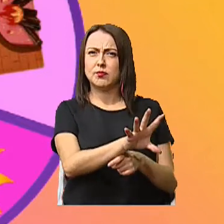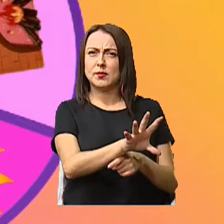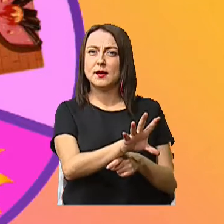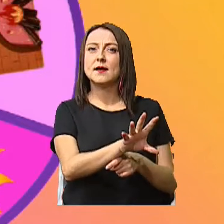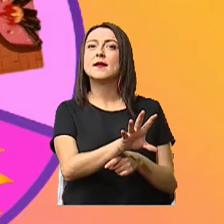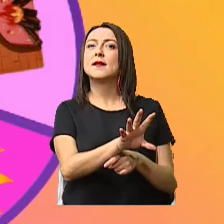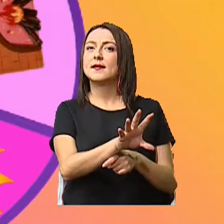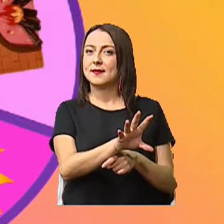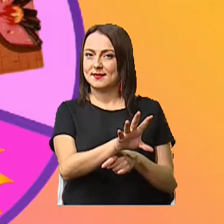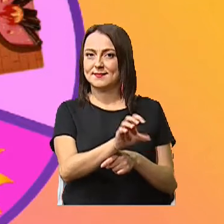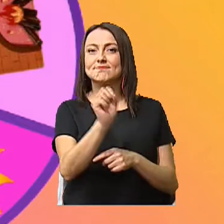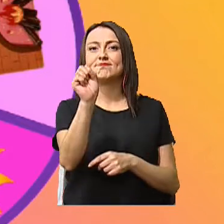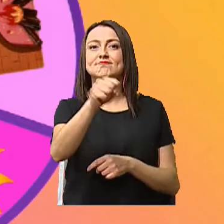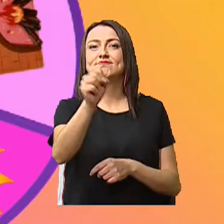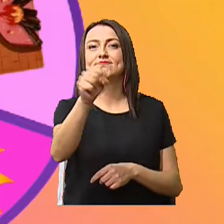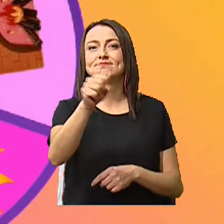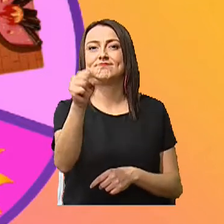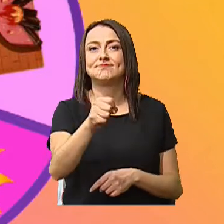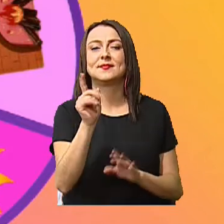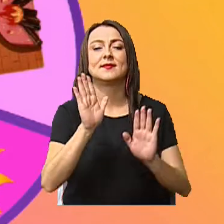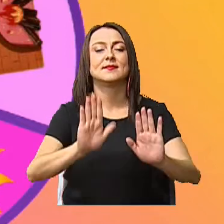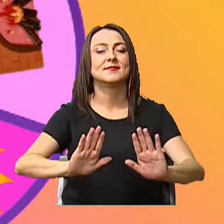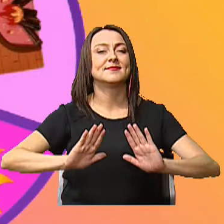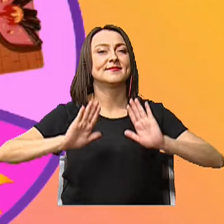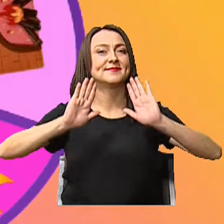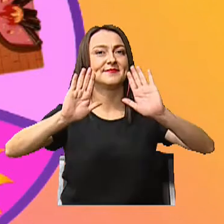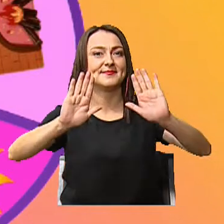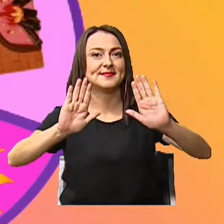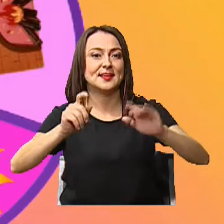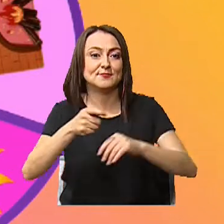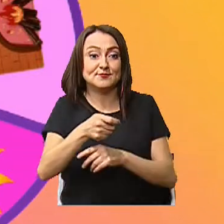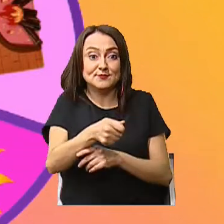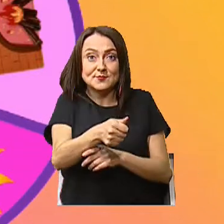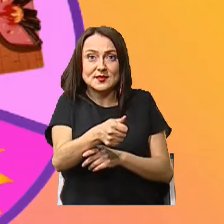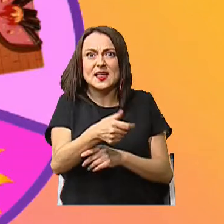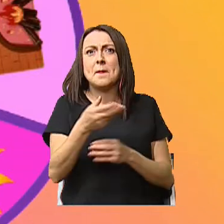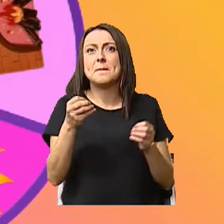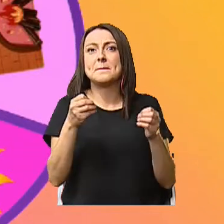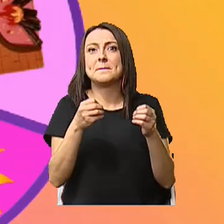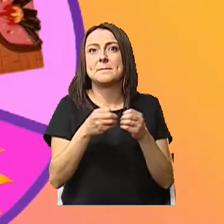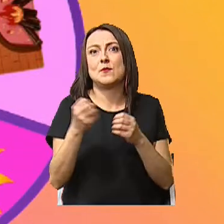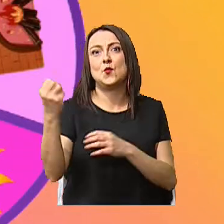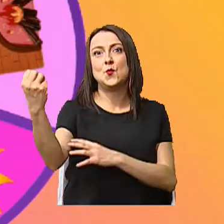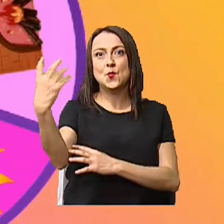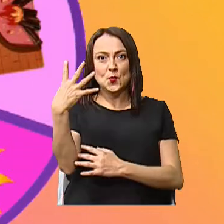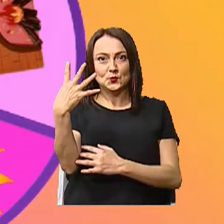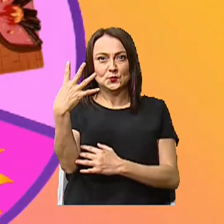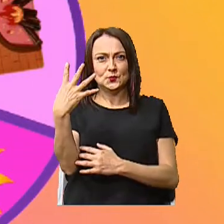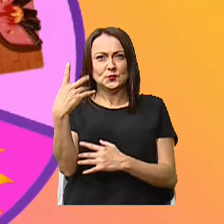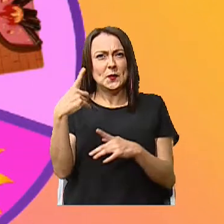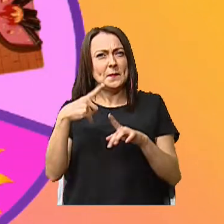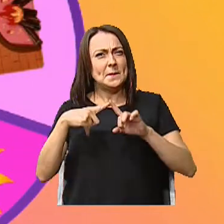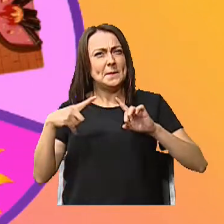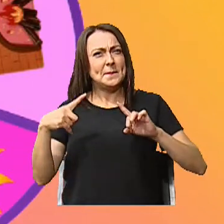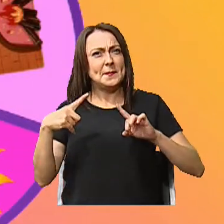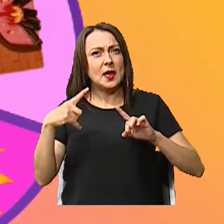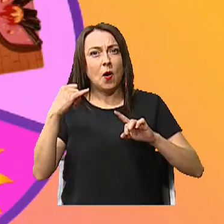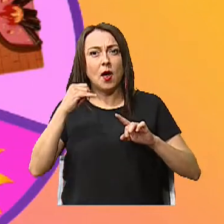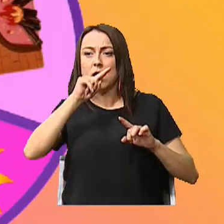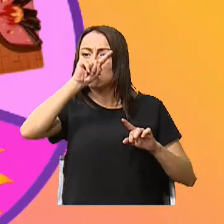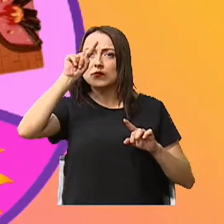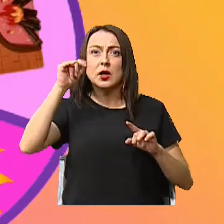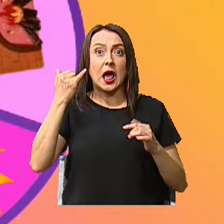Ajá, muy bien. Excelente. La linterna nos va a producir luz. Y vamos a girar.